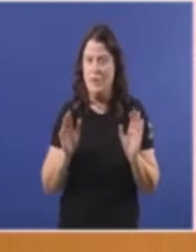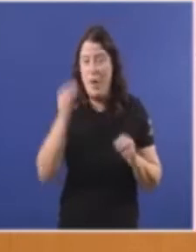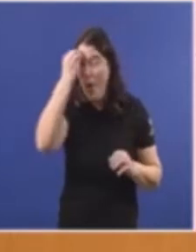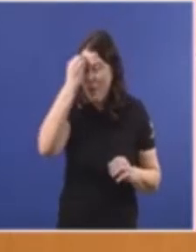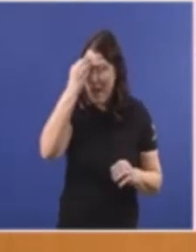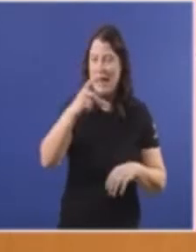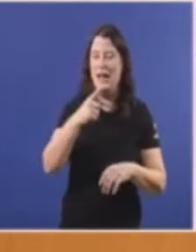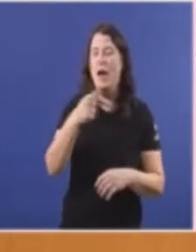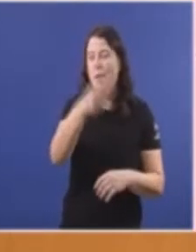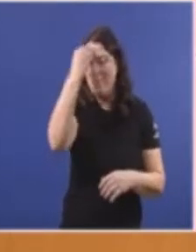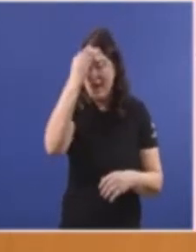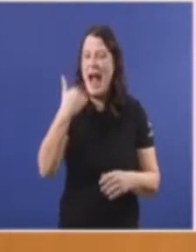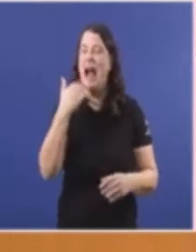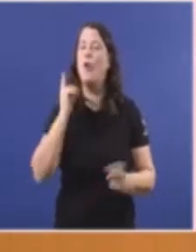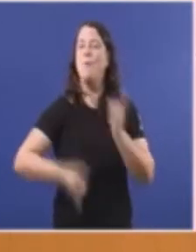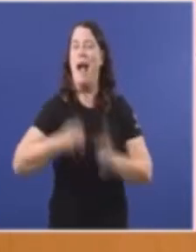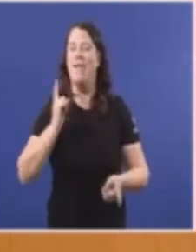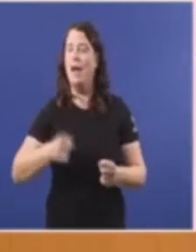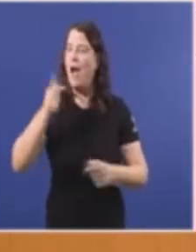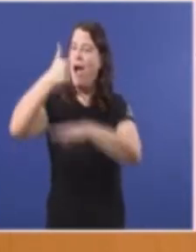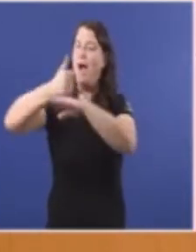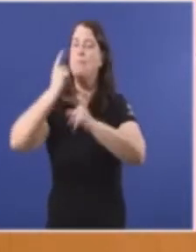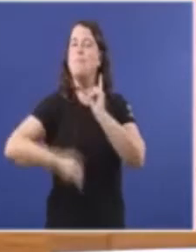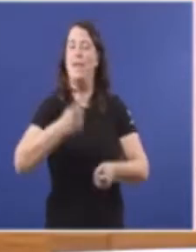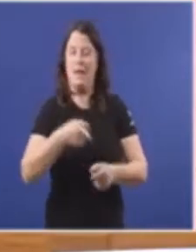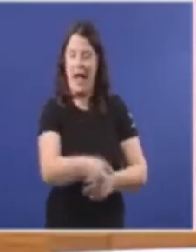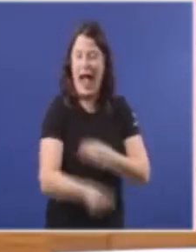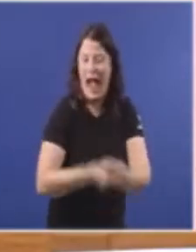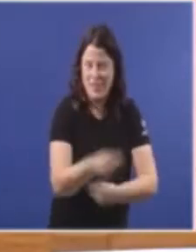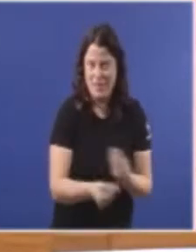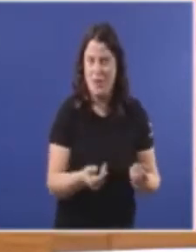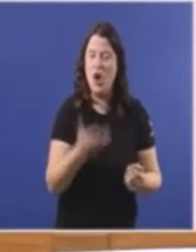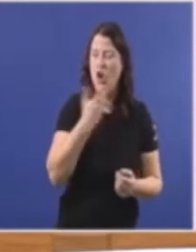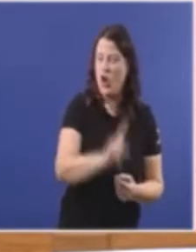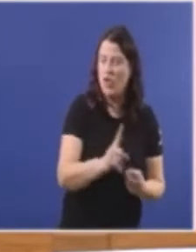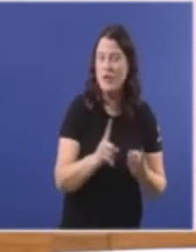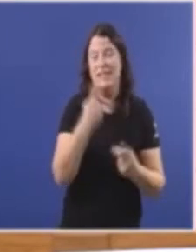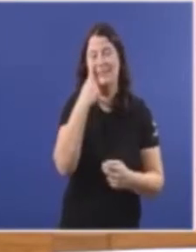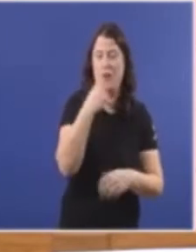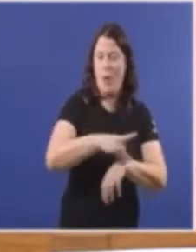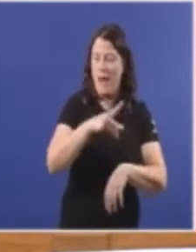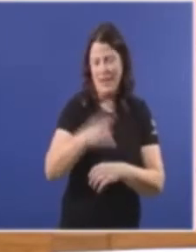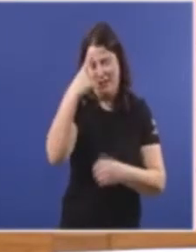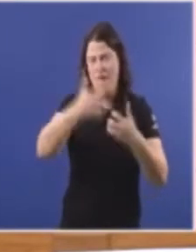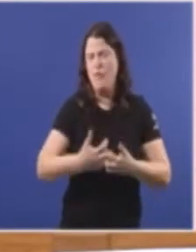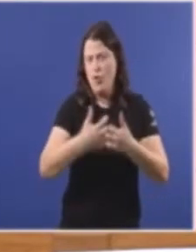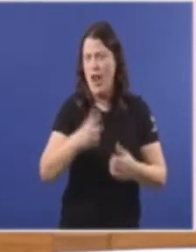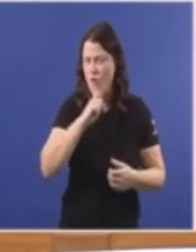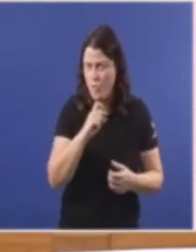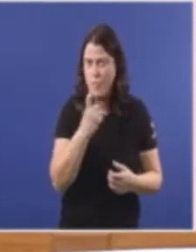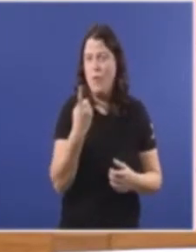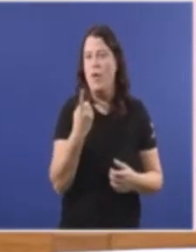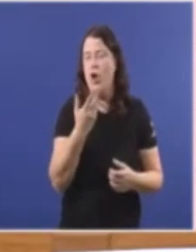Vaya a facer O lle diga Fulanito O menganito É non coñecer Ni a inspección médica Ni como funciona A inspección médica